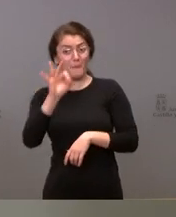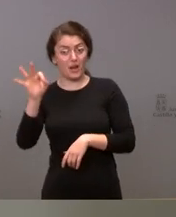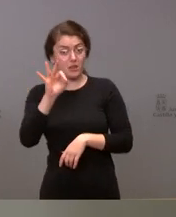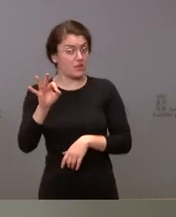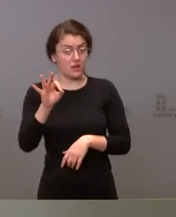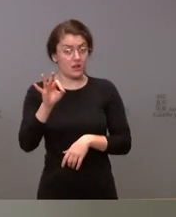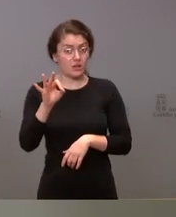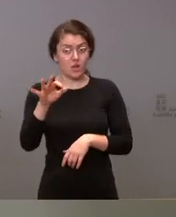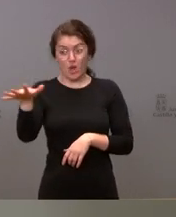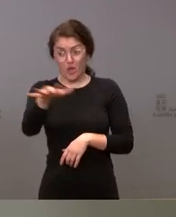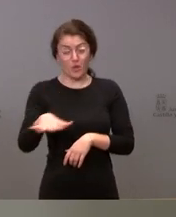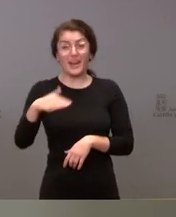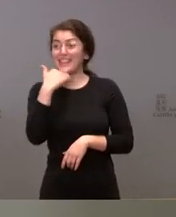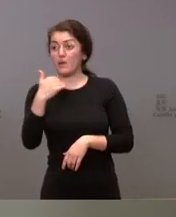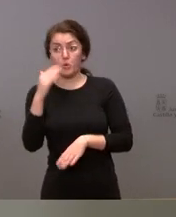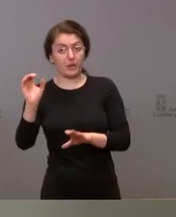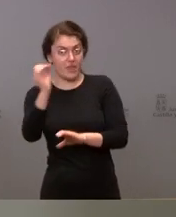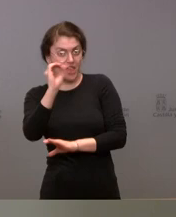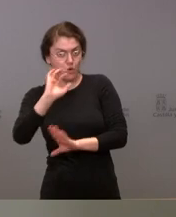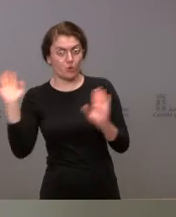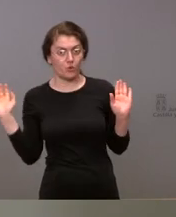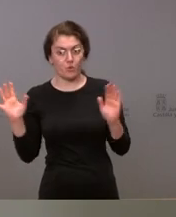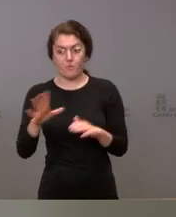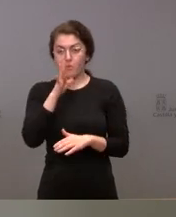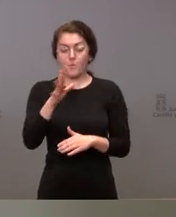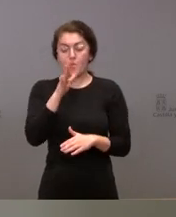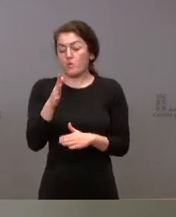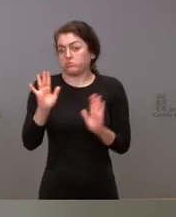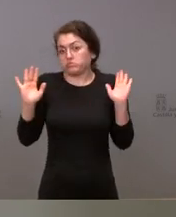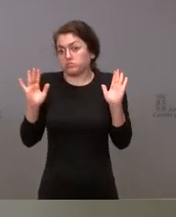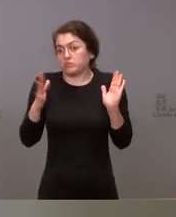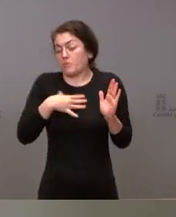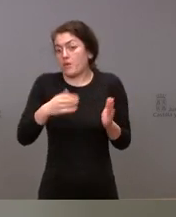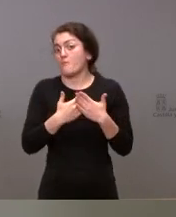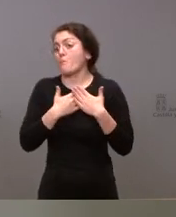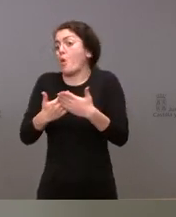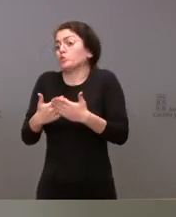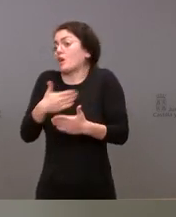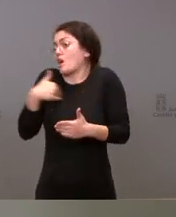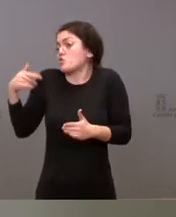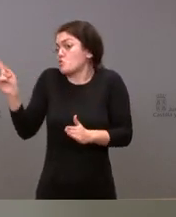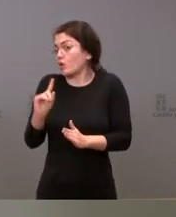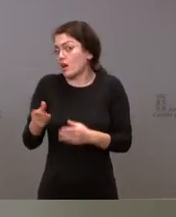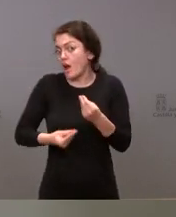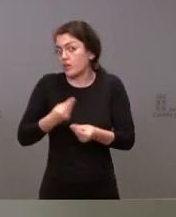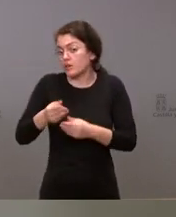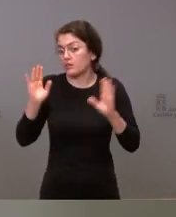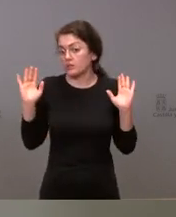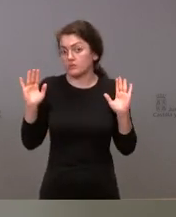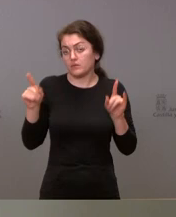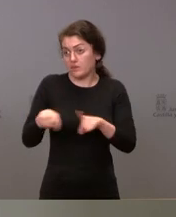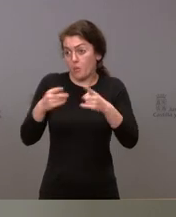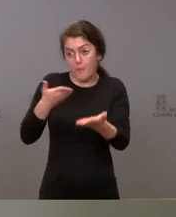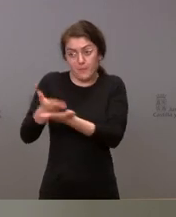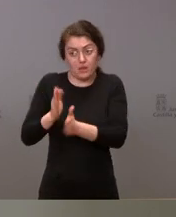en la zona de Zamora bien porque voluntariamente no lo han querido hacer así aunque se les haya pedido